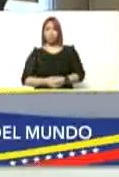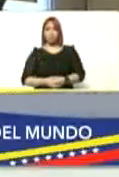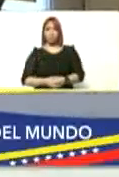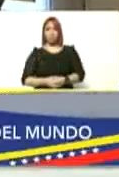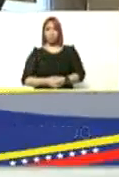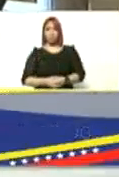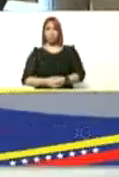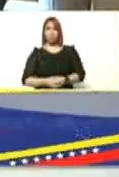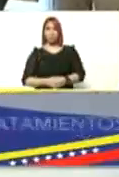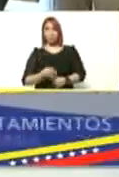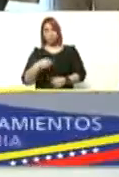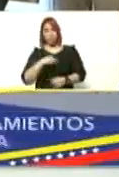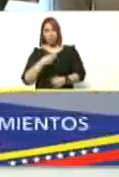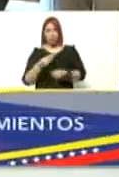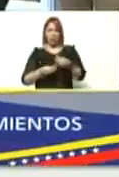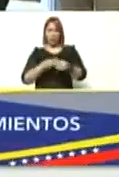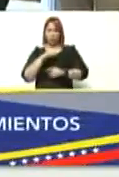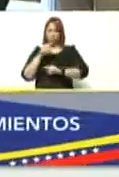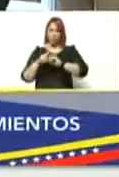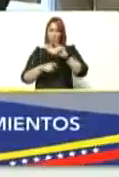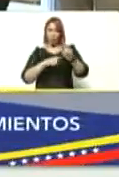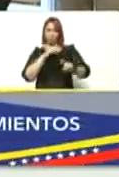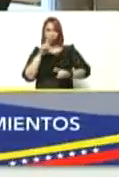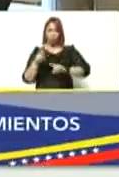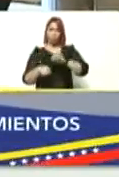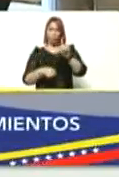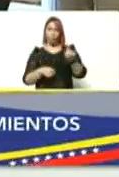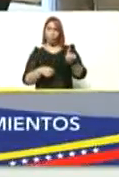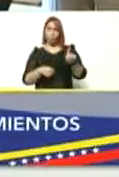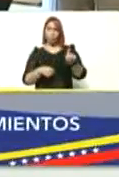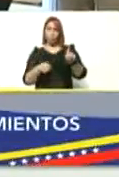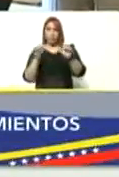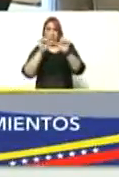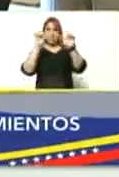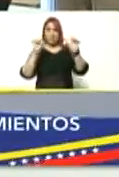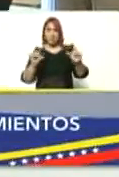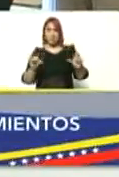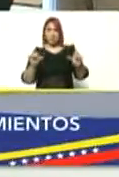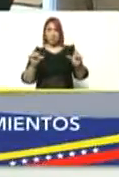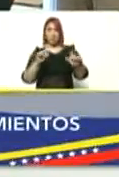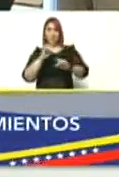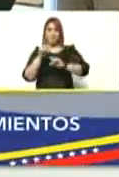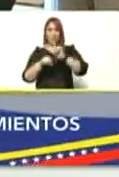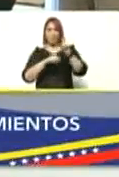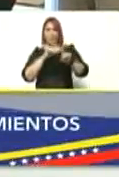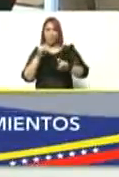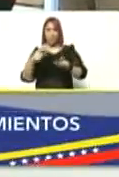hemos hecho la encuesta del sistema de encuesta